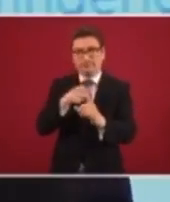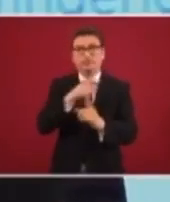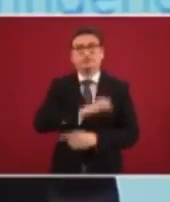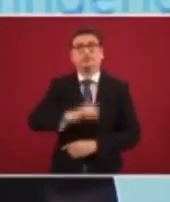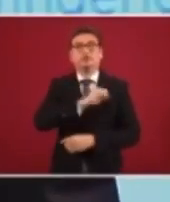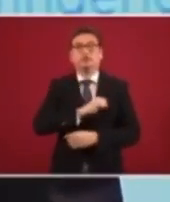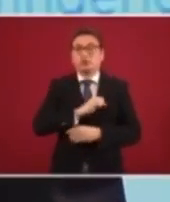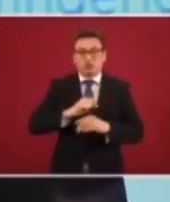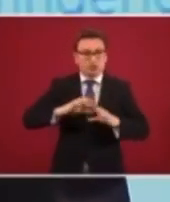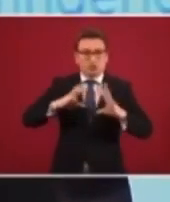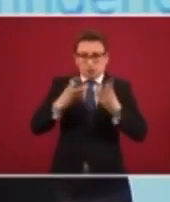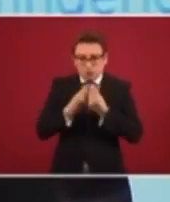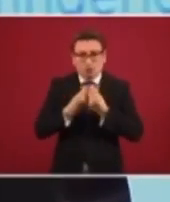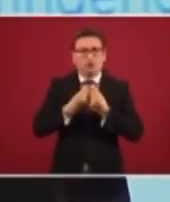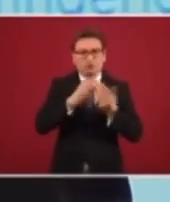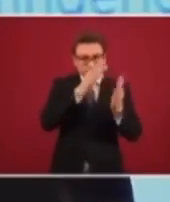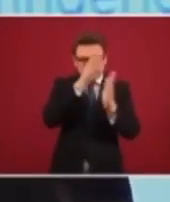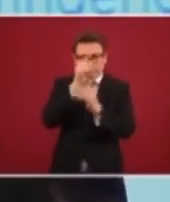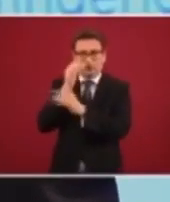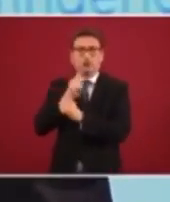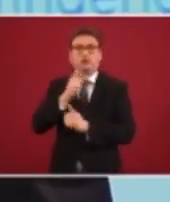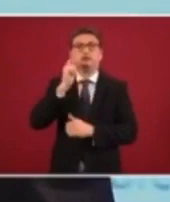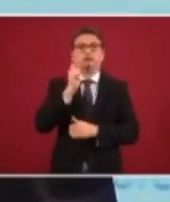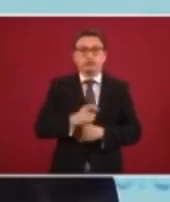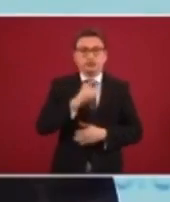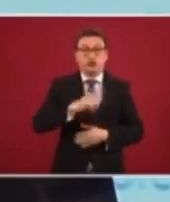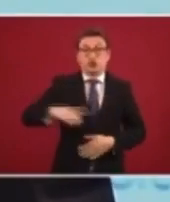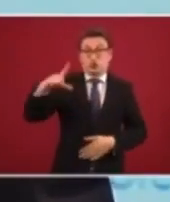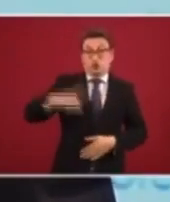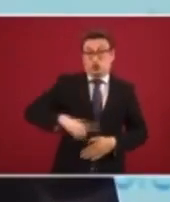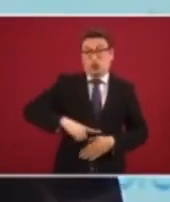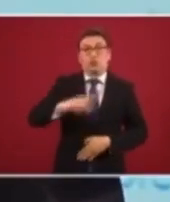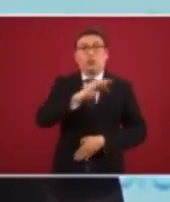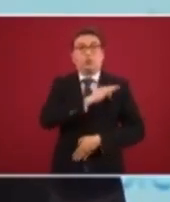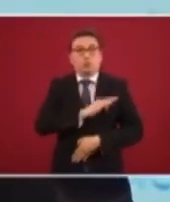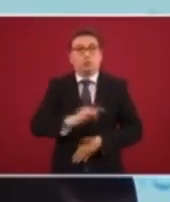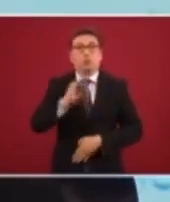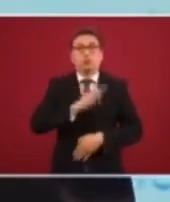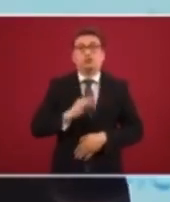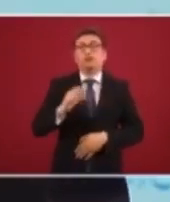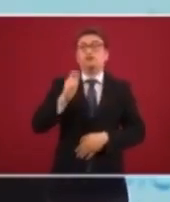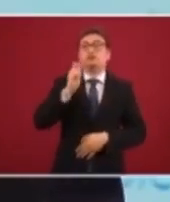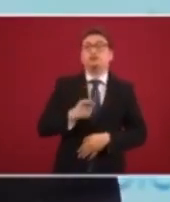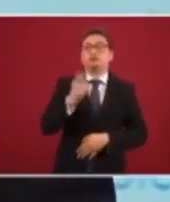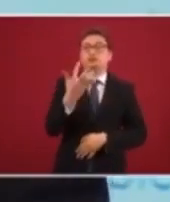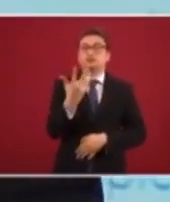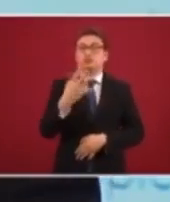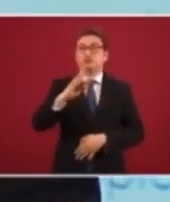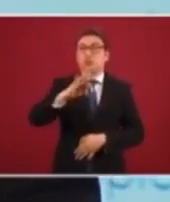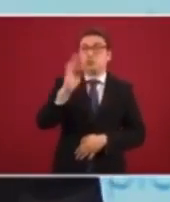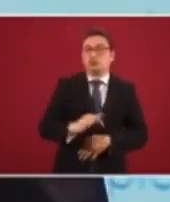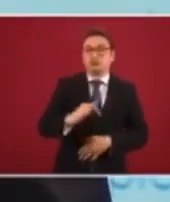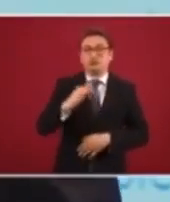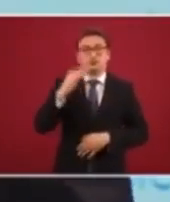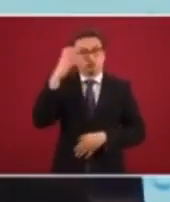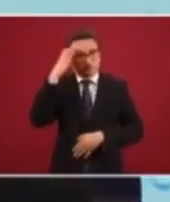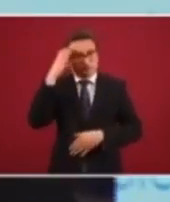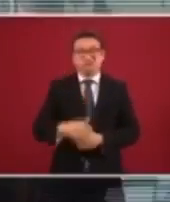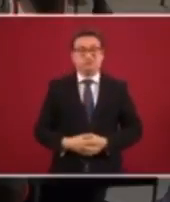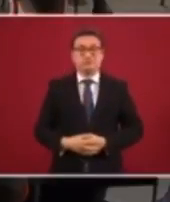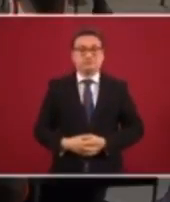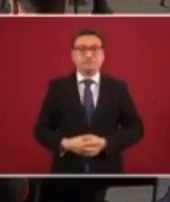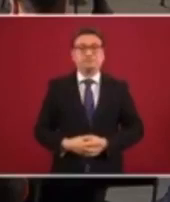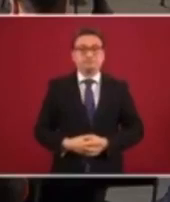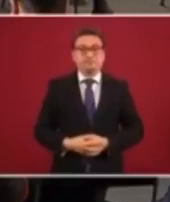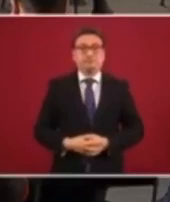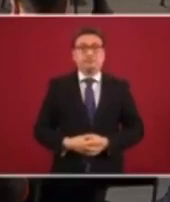se pondrá a disposición del sector público el 50% de las camas disponibles del sector privado